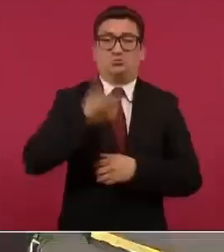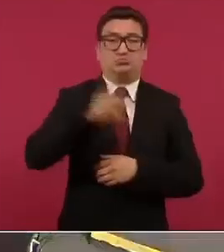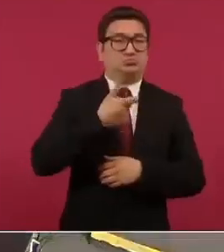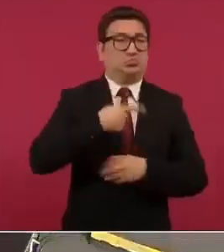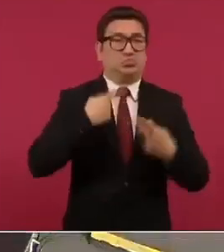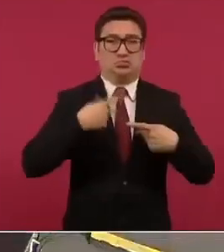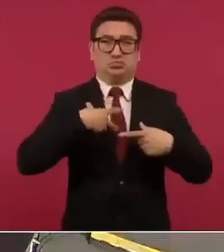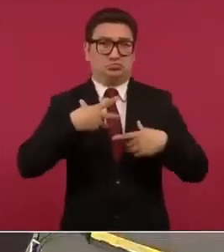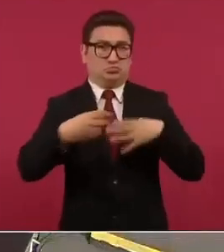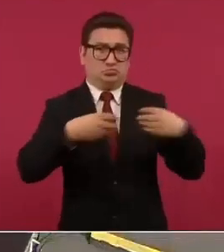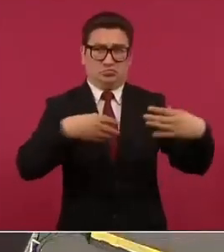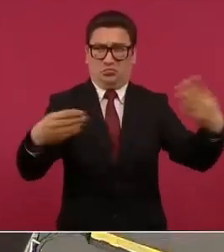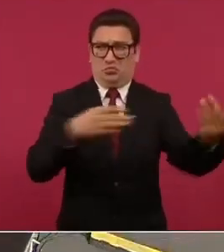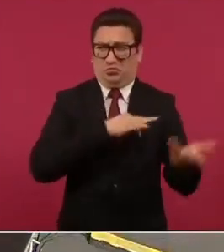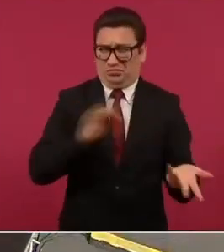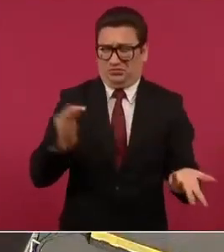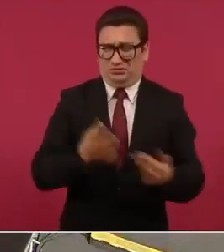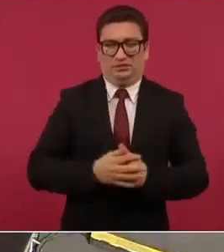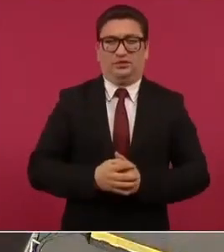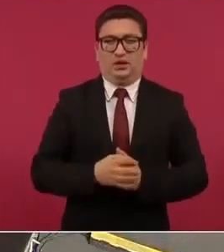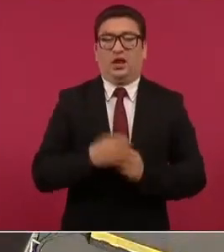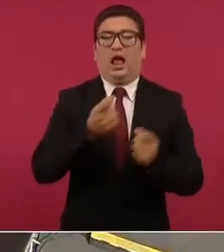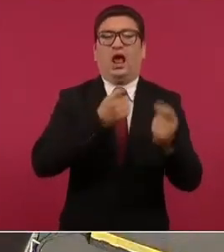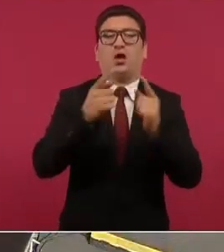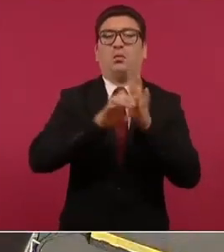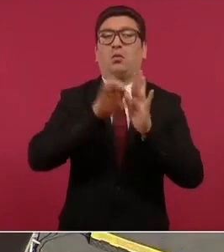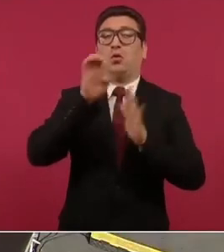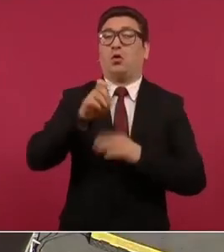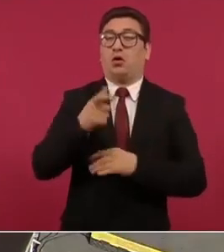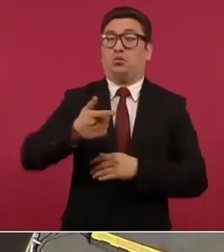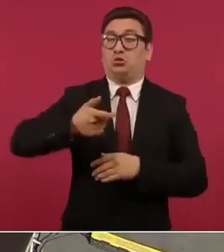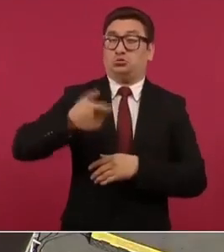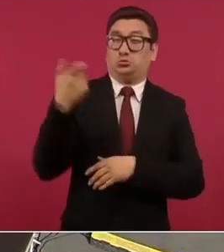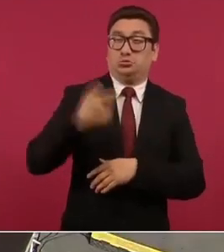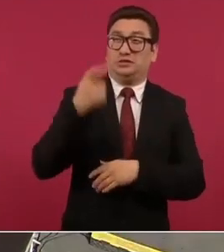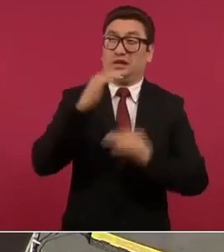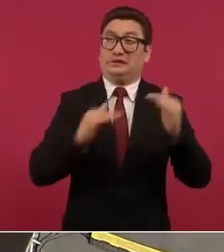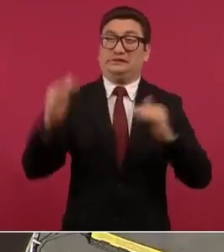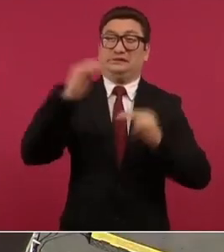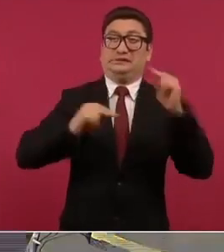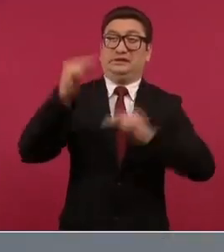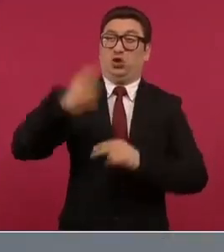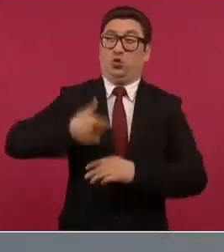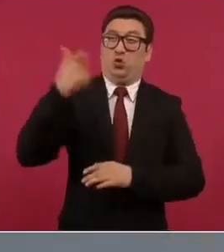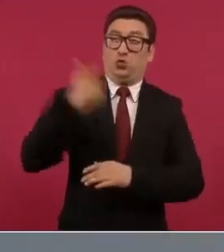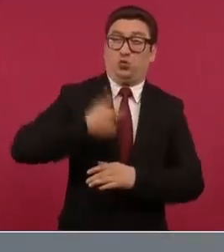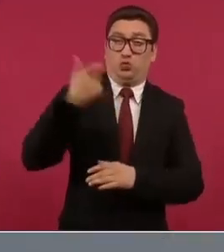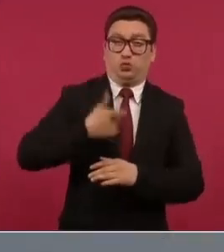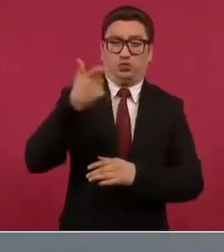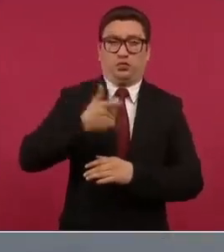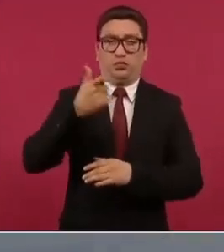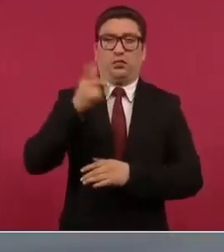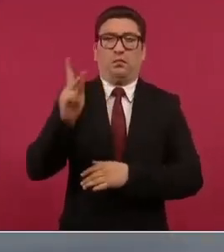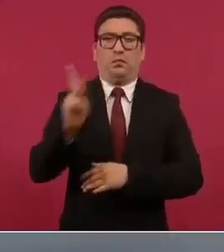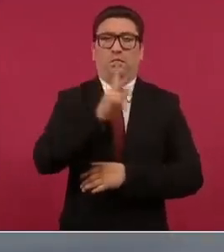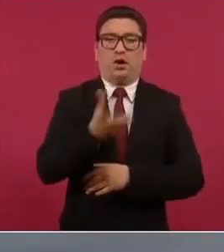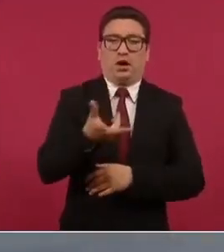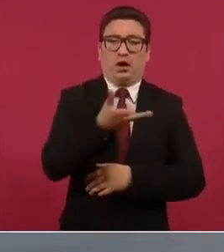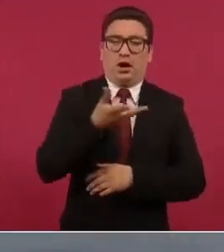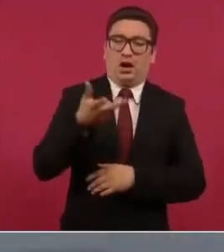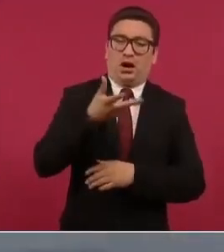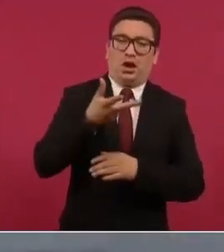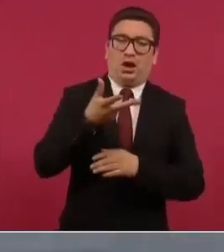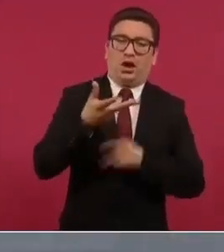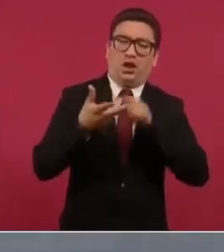o decían mira si se llena el vaso si se llena la copa se derrama